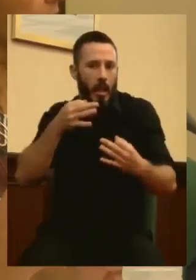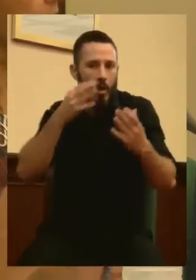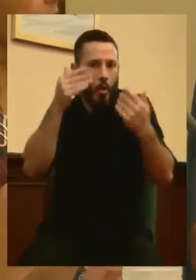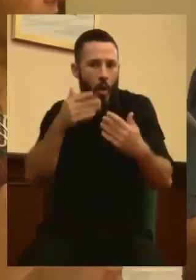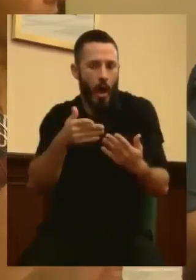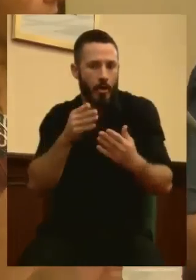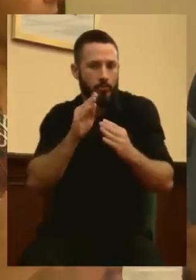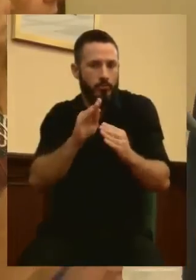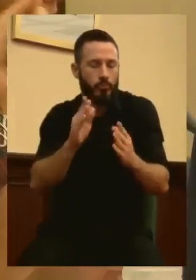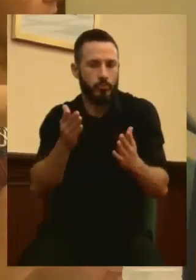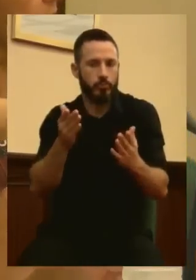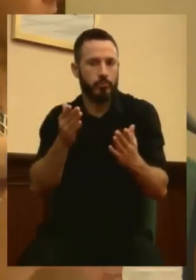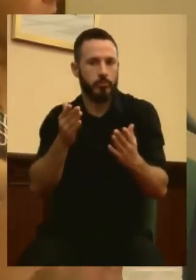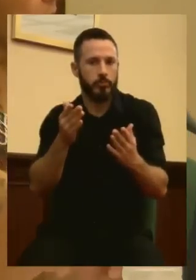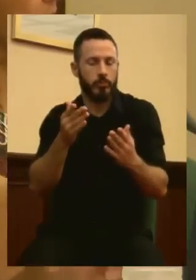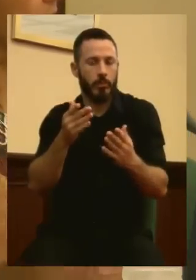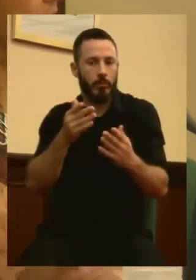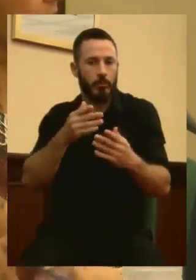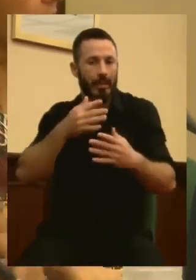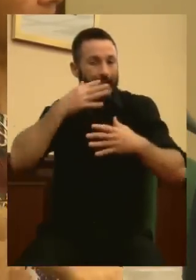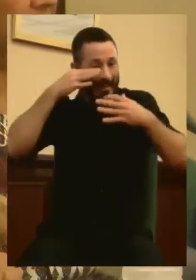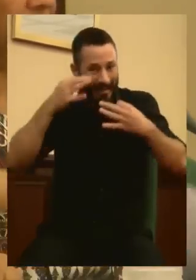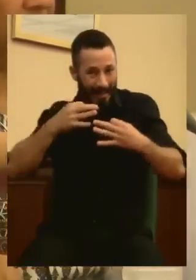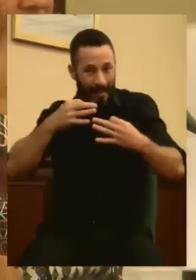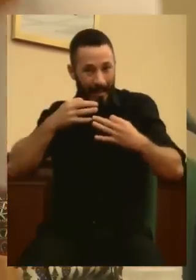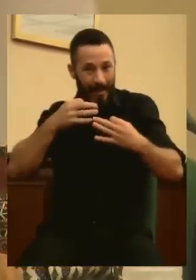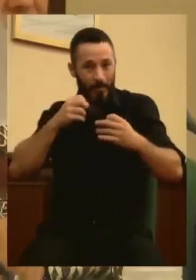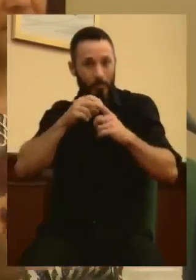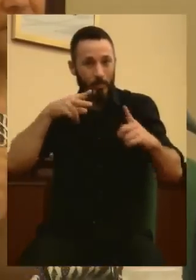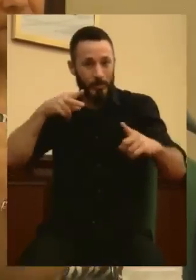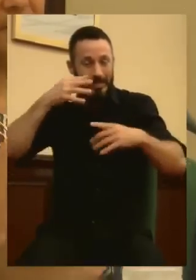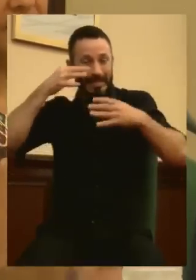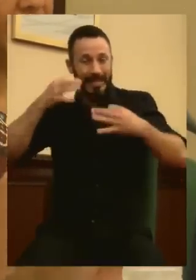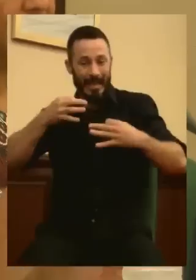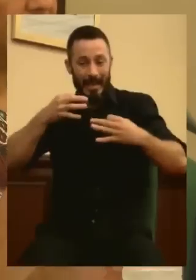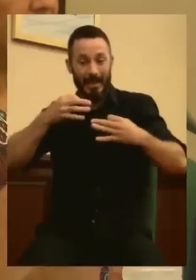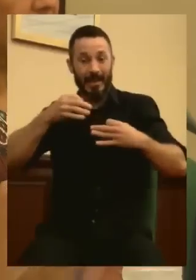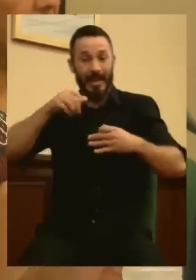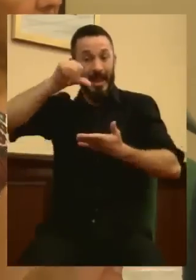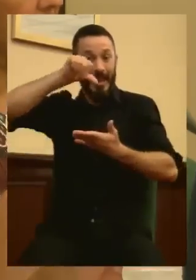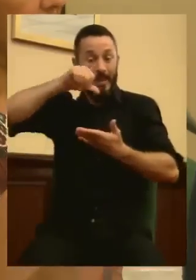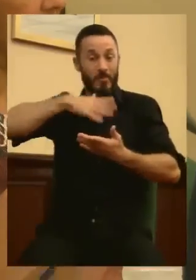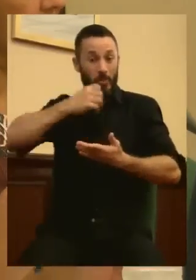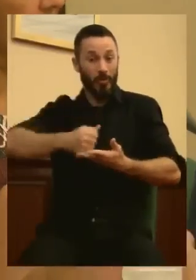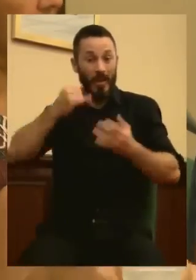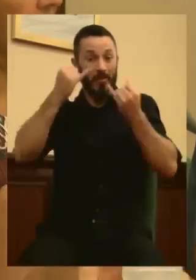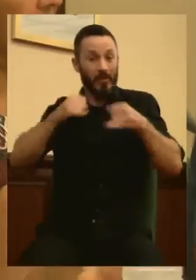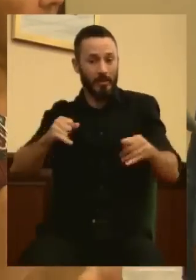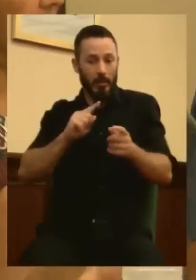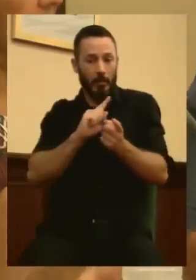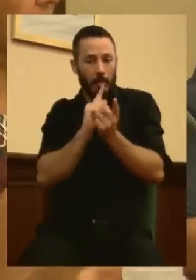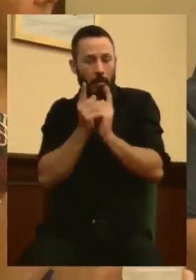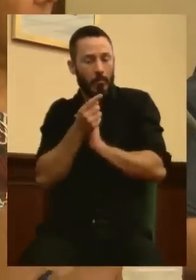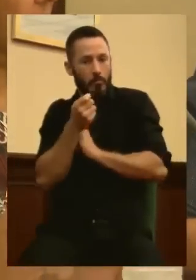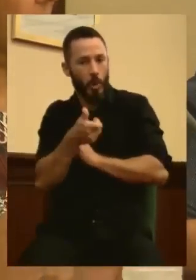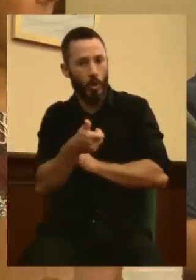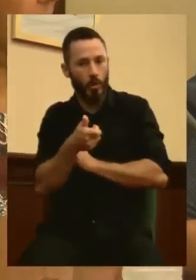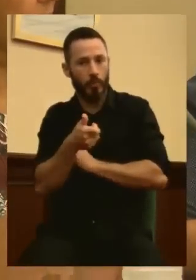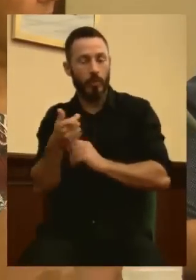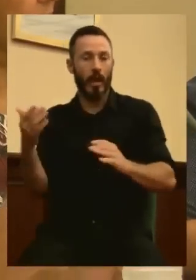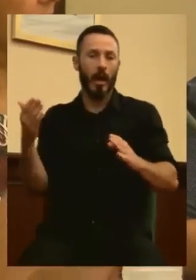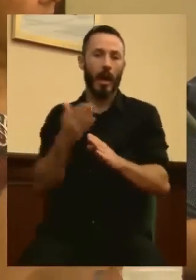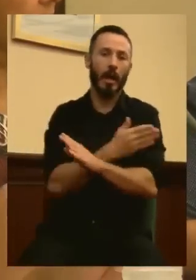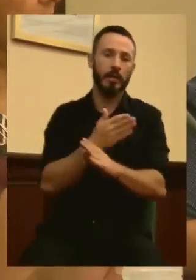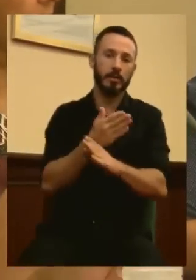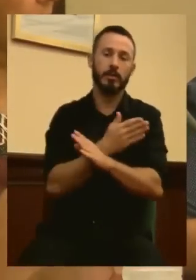lo cierto, lo objetivo, es que las fiestas en nuestra ciudad han cambiado muy poco. Miren, antes se hacía un